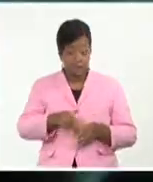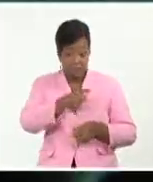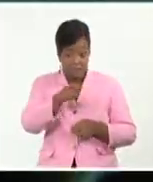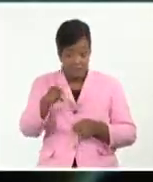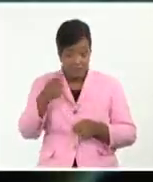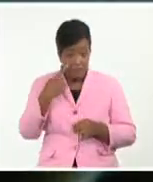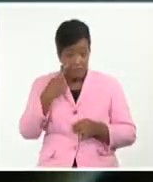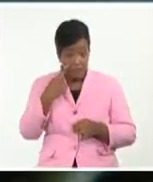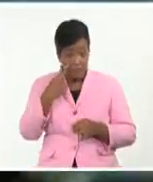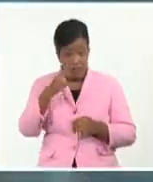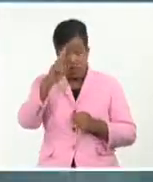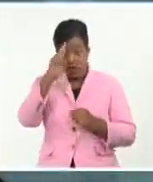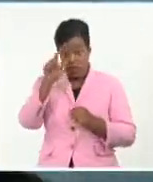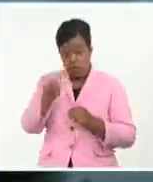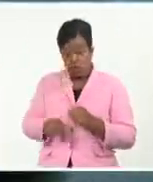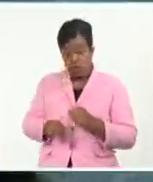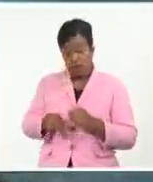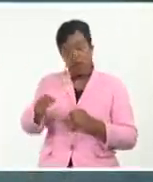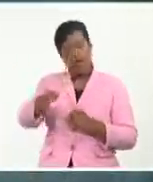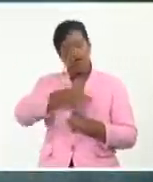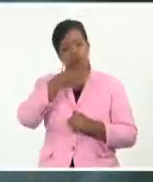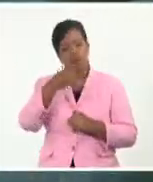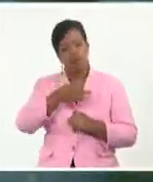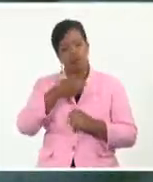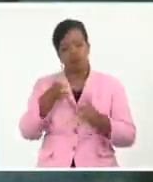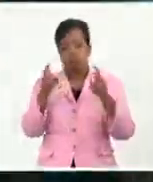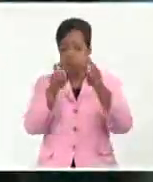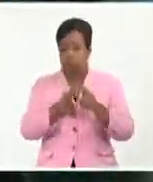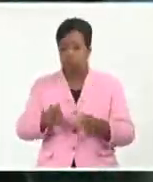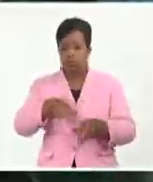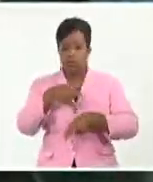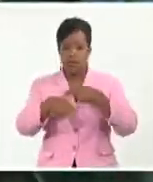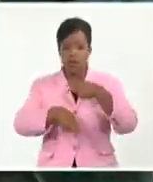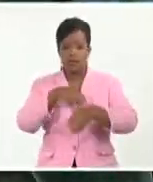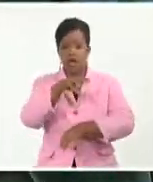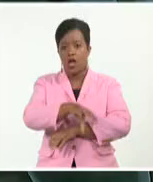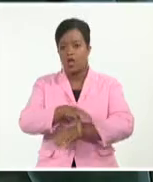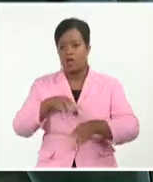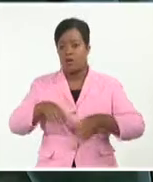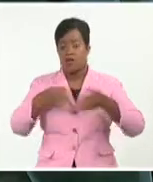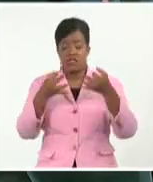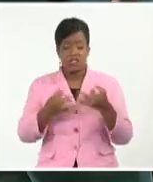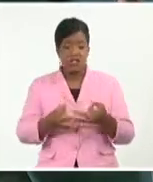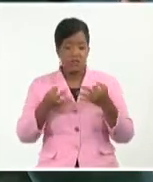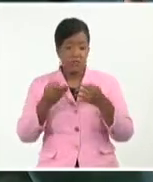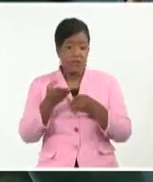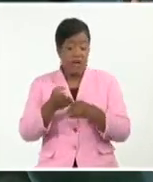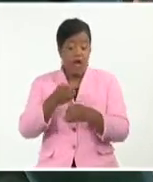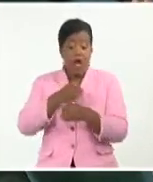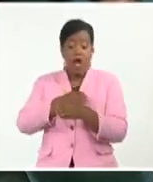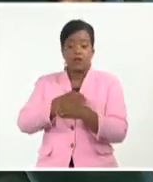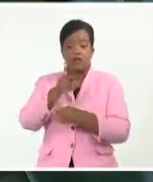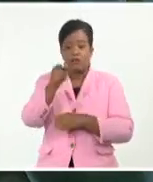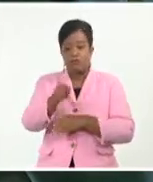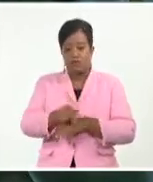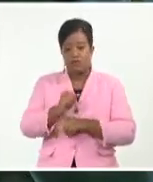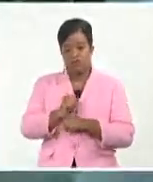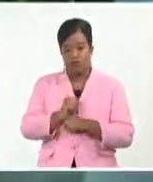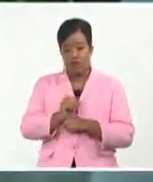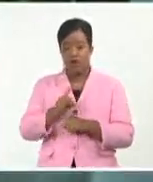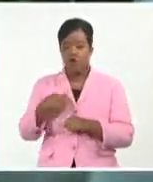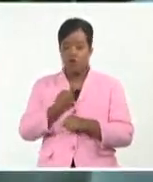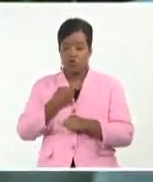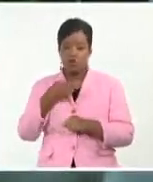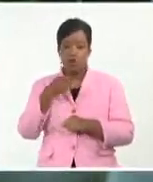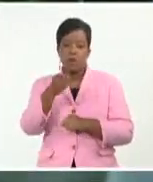doctora Dagmar nos dio la pista de los estudios en animales. Siempre se hacen estudios en animales antes de pasar a los humanos. Y fuimos precisamente